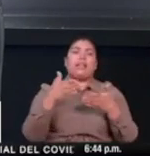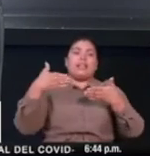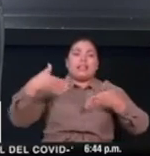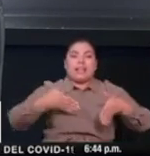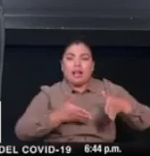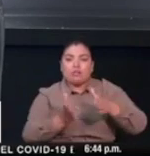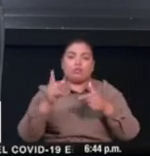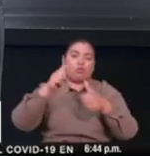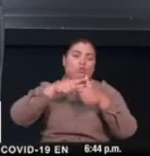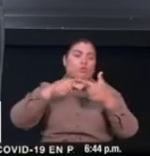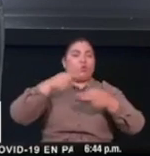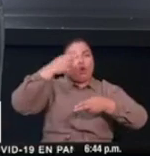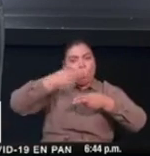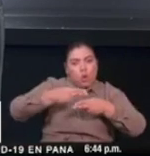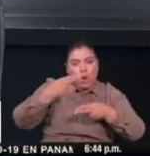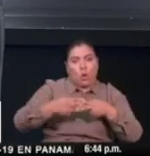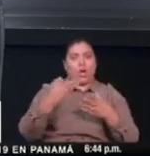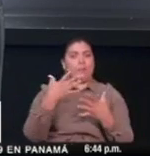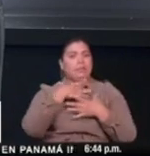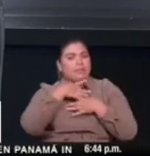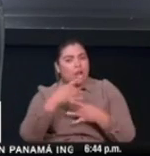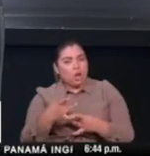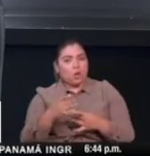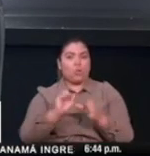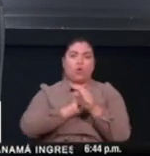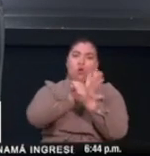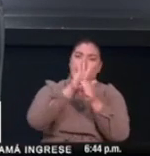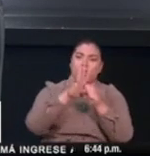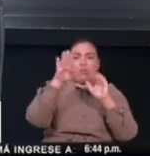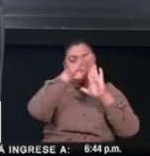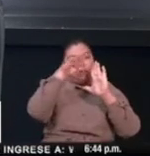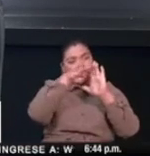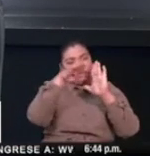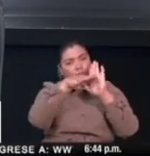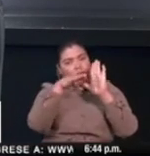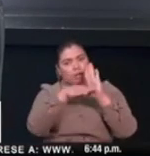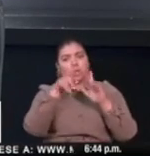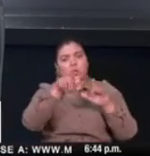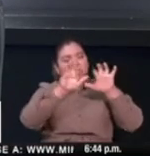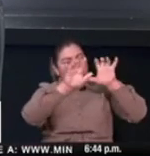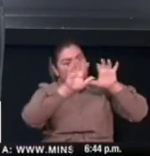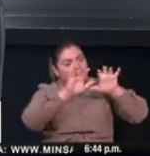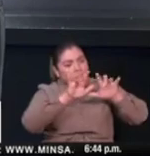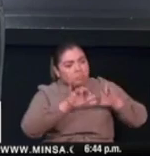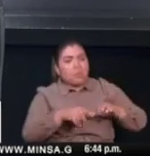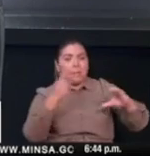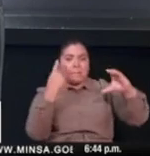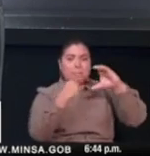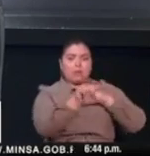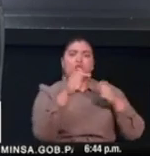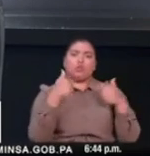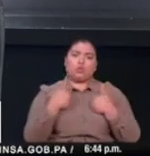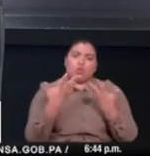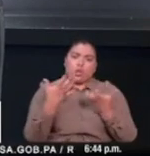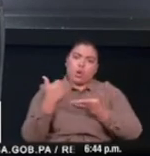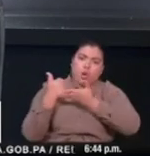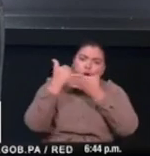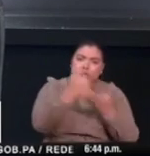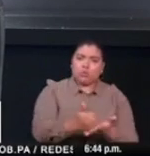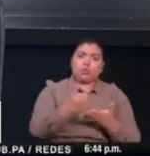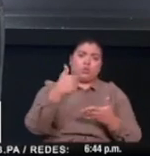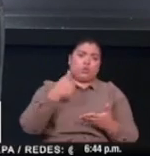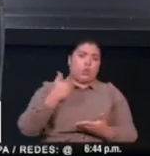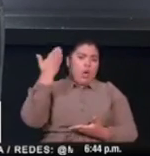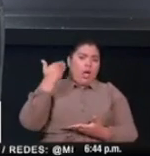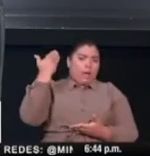sobre el estado de salud, lo que nos ayuda a nosotros a elaborar soluciones y a manifestar de alguna forma las prioridades